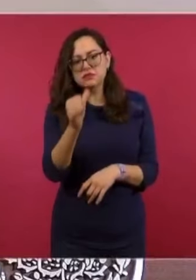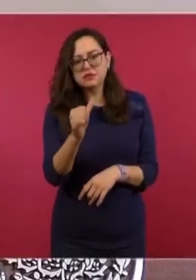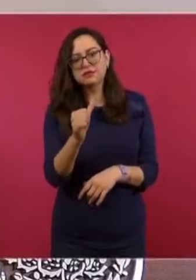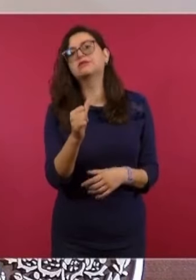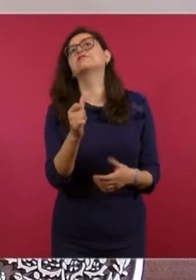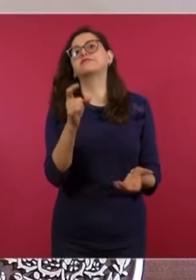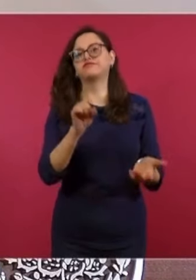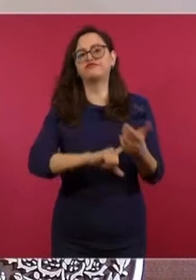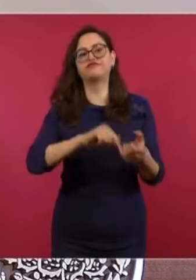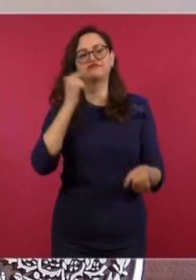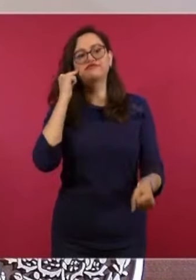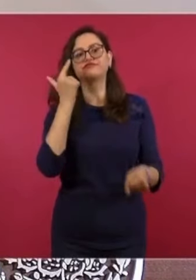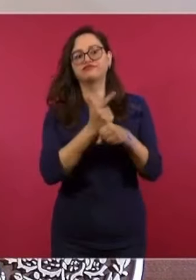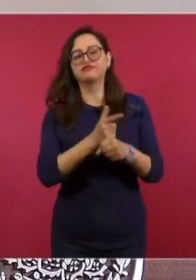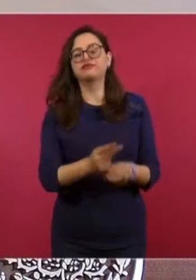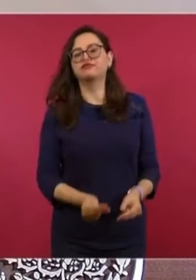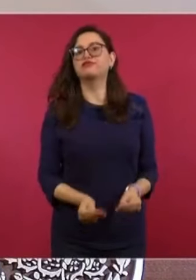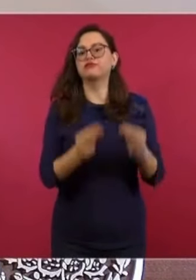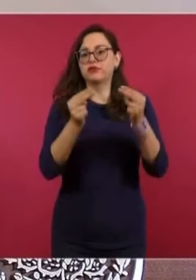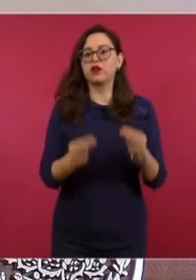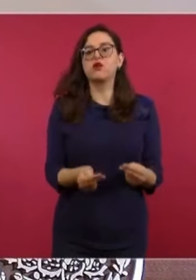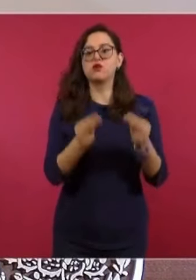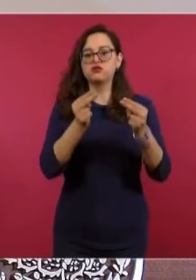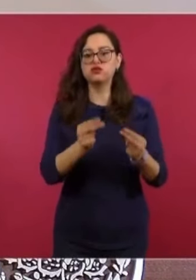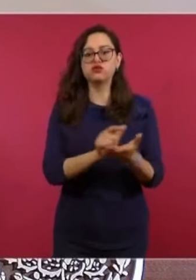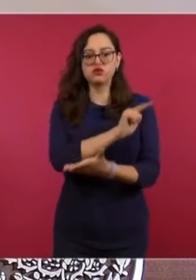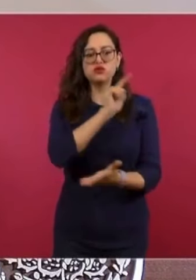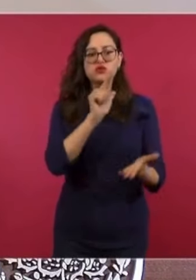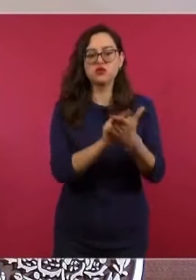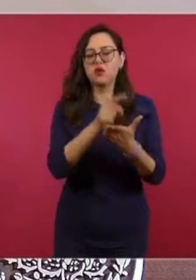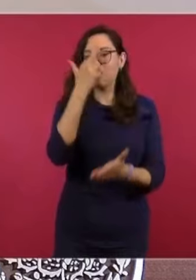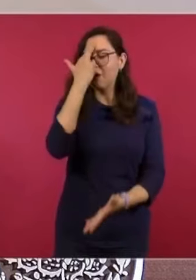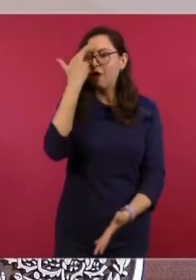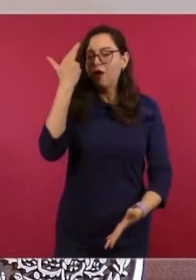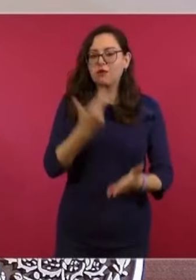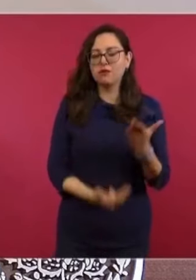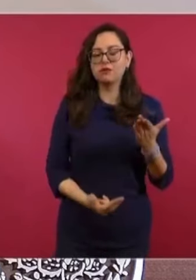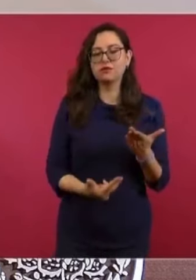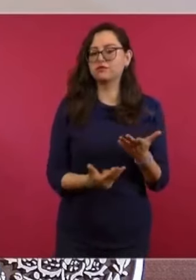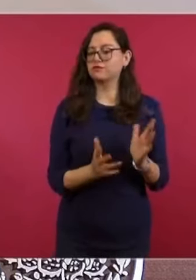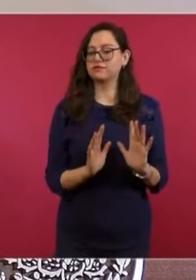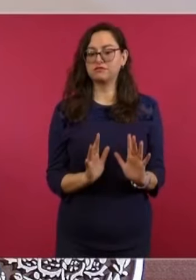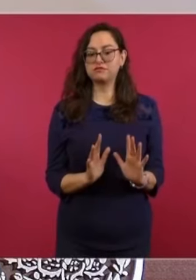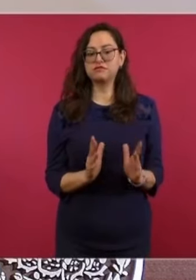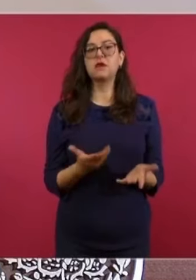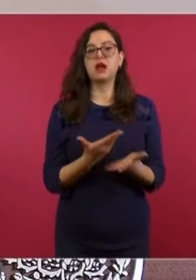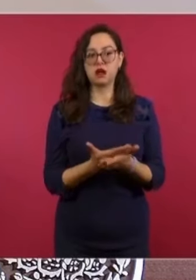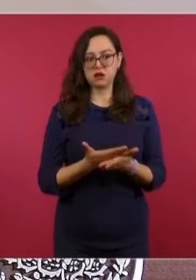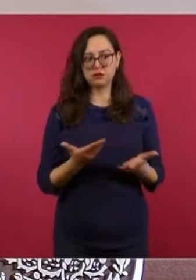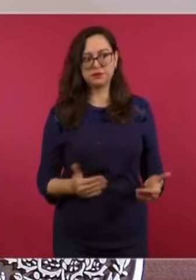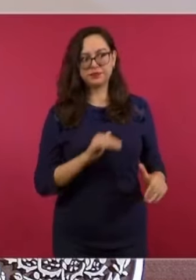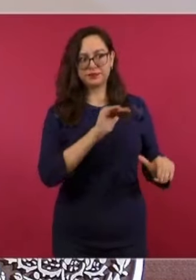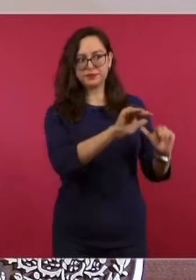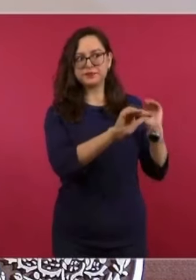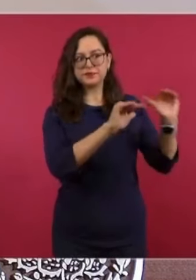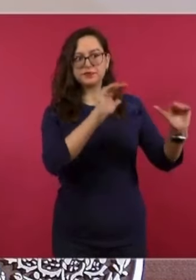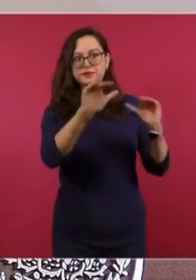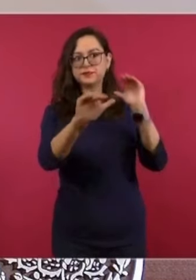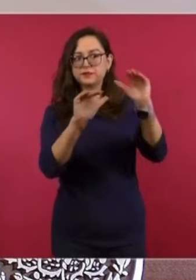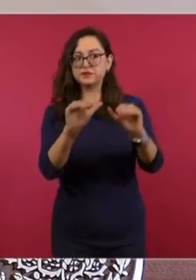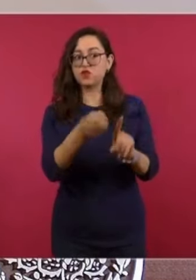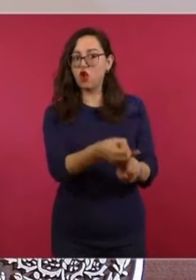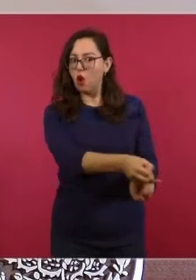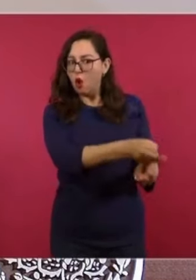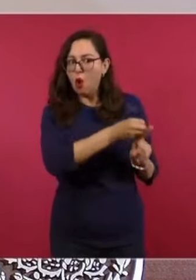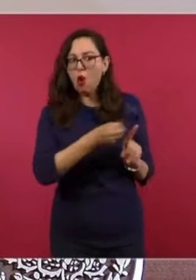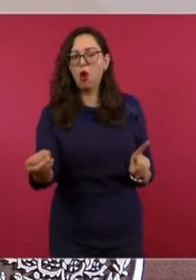operaciones. Con pleno conocimiento y participación de las aerolíneas se adoptaron las medidas ordenadas